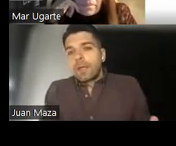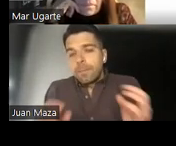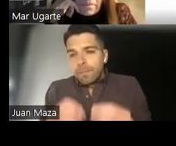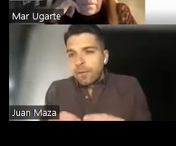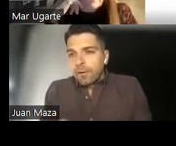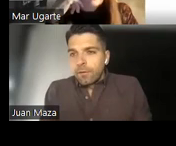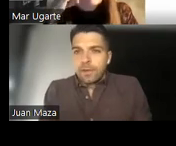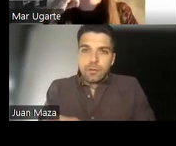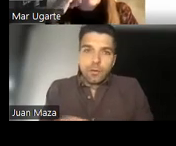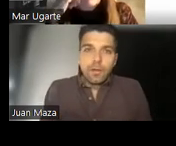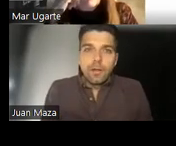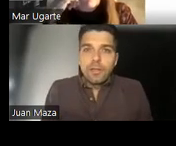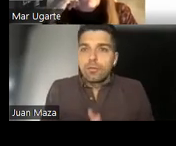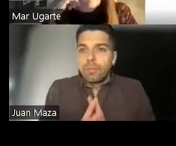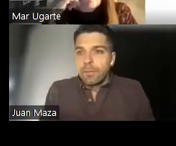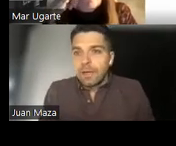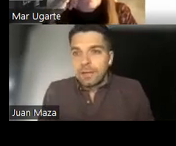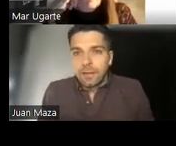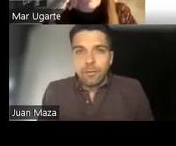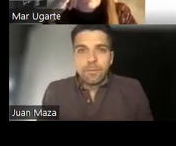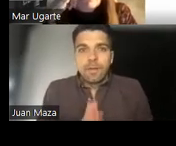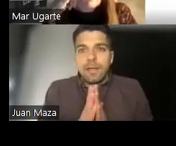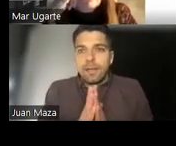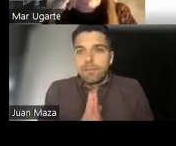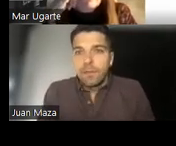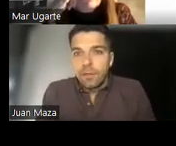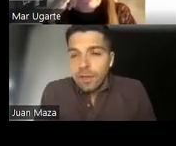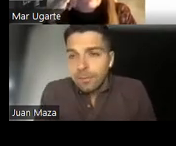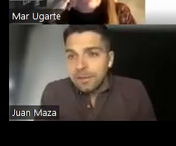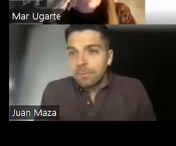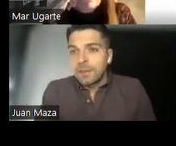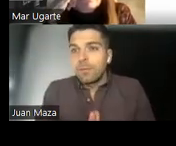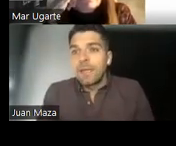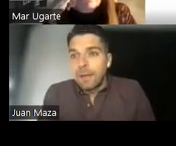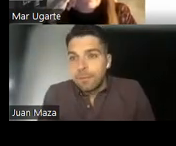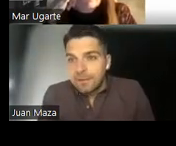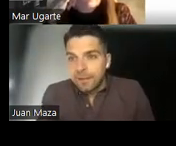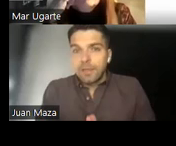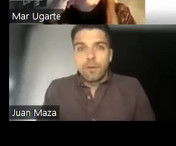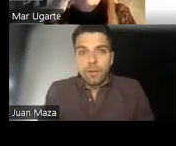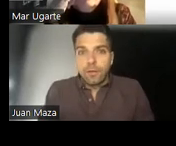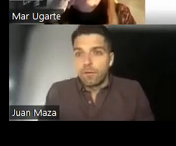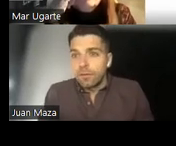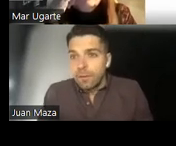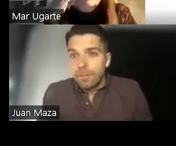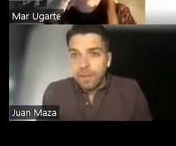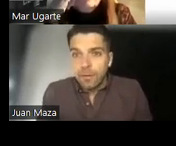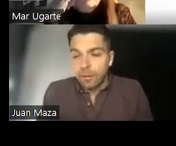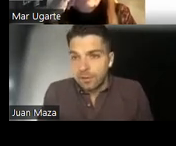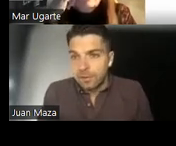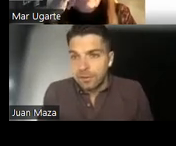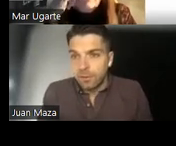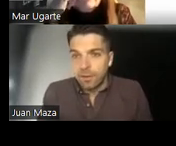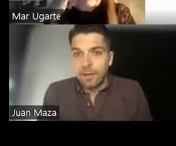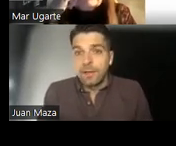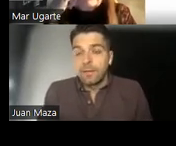¿Por qué pierdo el olfato? Lo he dicho súper bien antes, Robén. Fisiológicamente pasa igual que la vista, igual que el oído, el olfato se va perdiendo